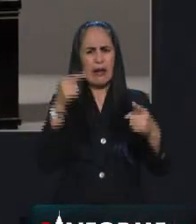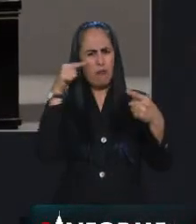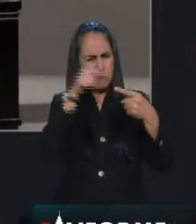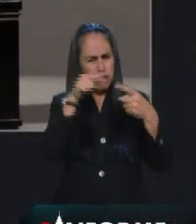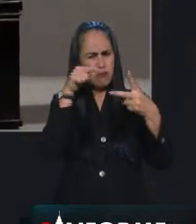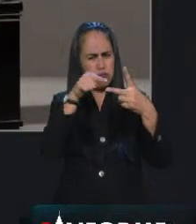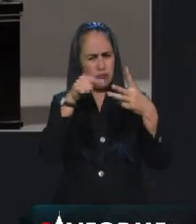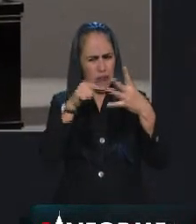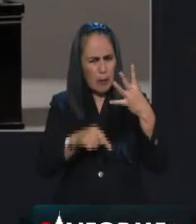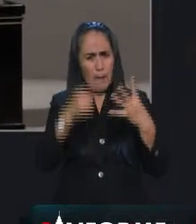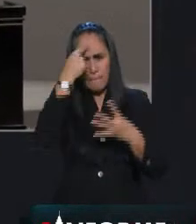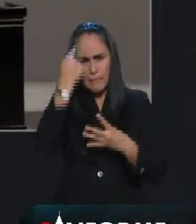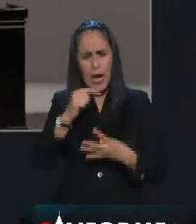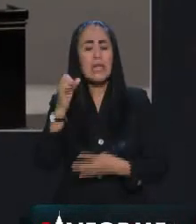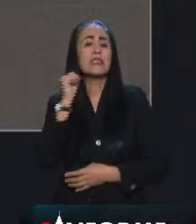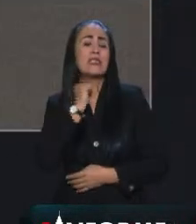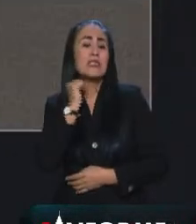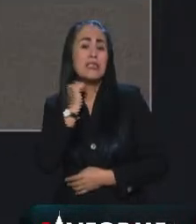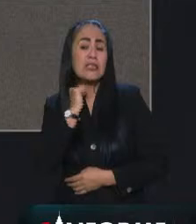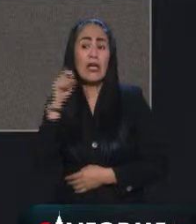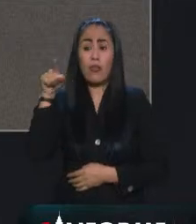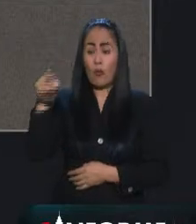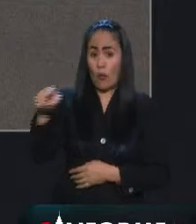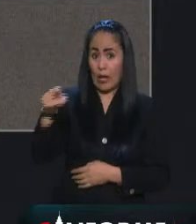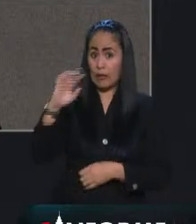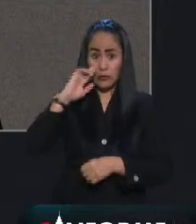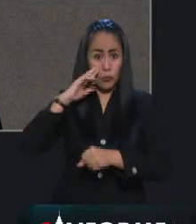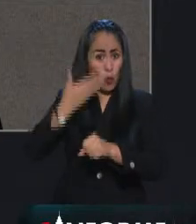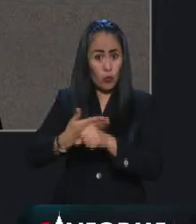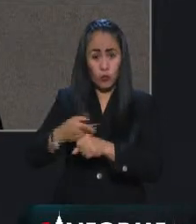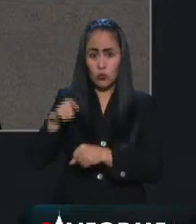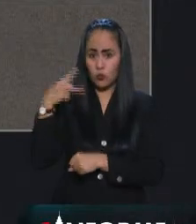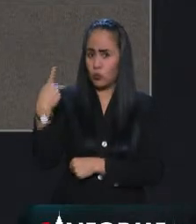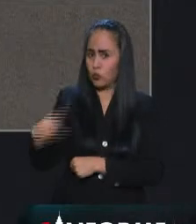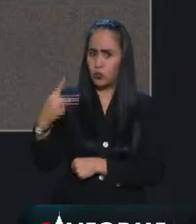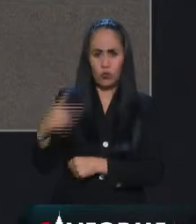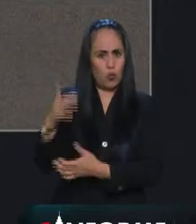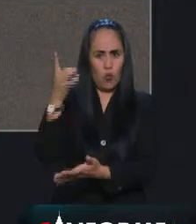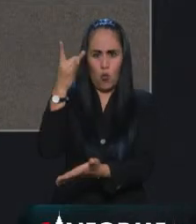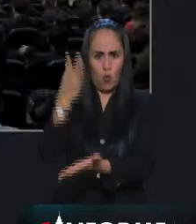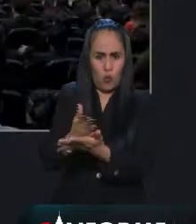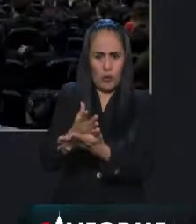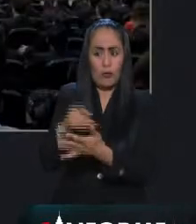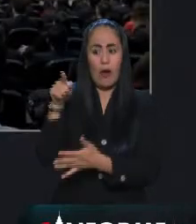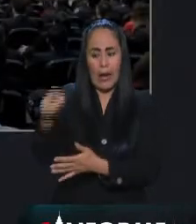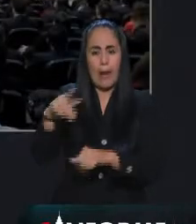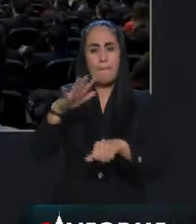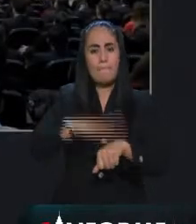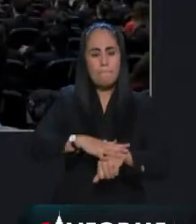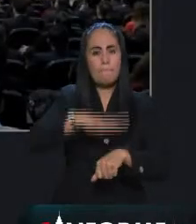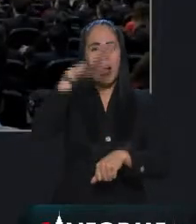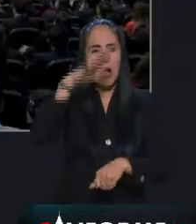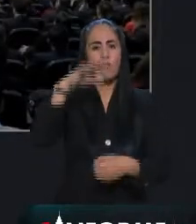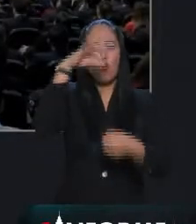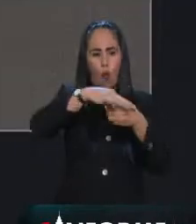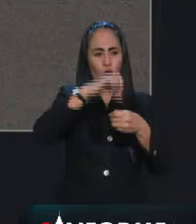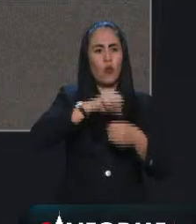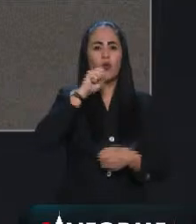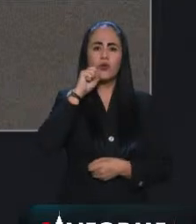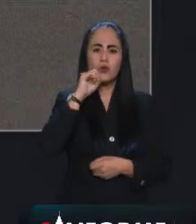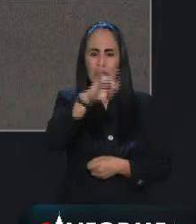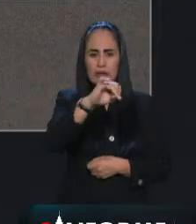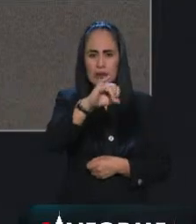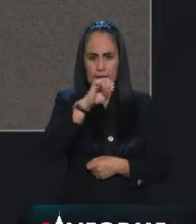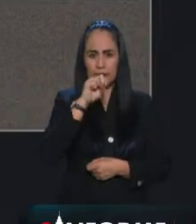poder, para que el Senado, como facultad exclusiva, pueda determinar por mayoría calificada la